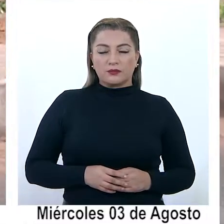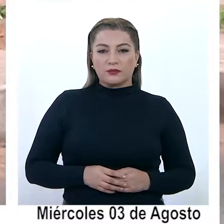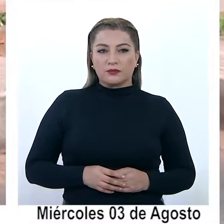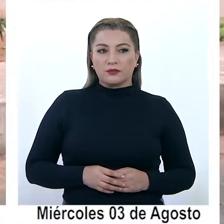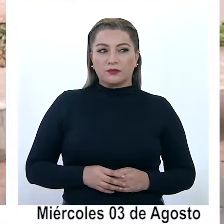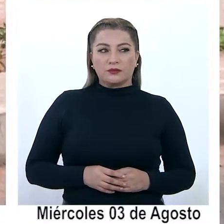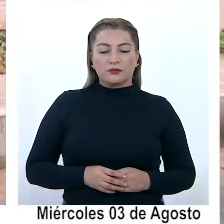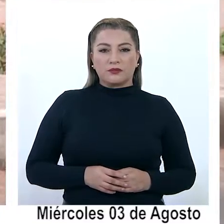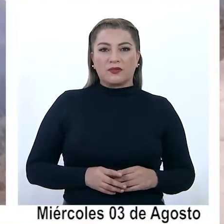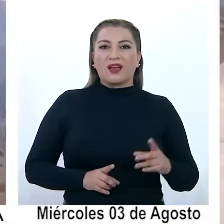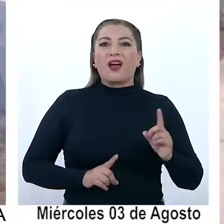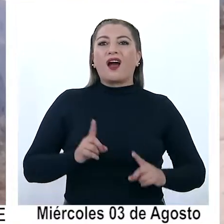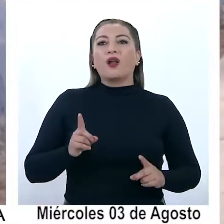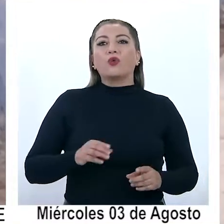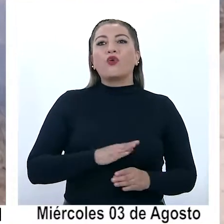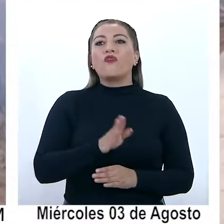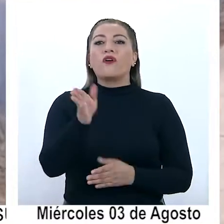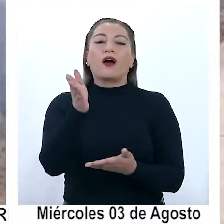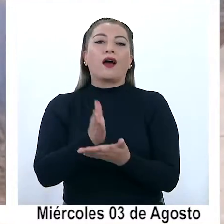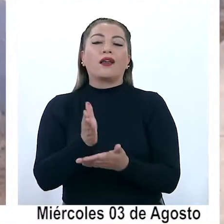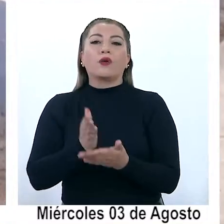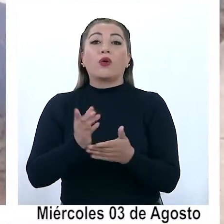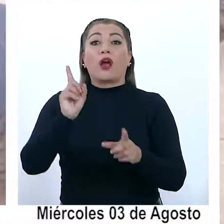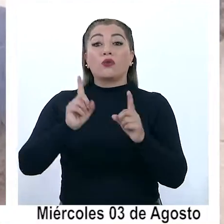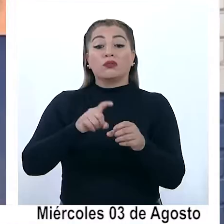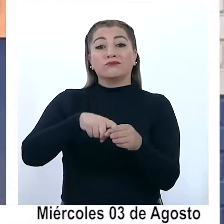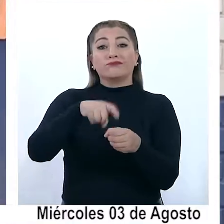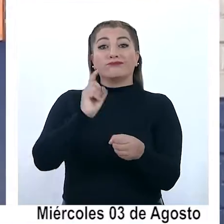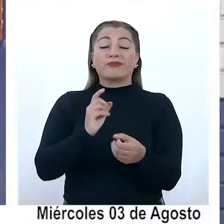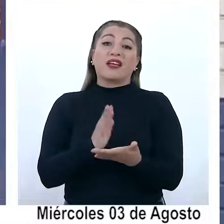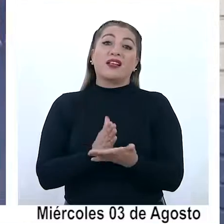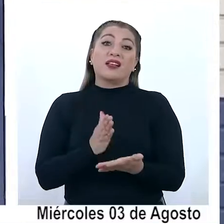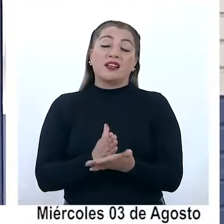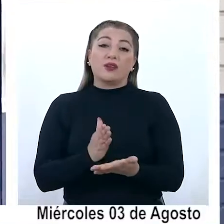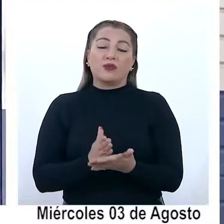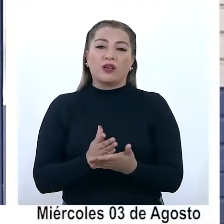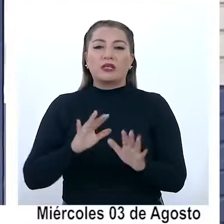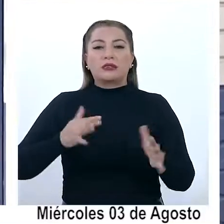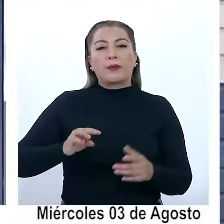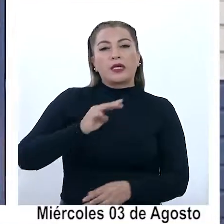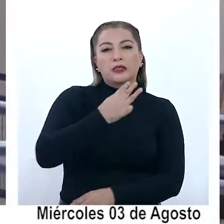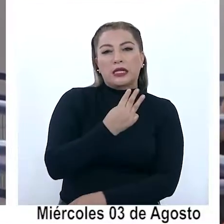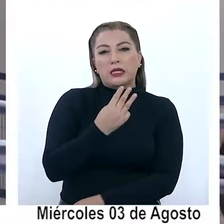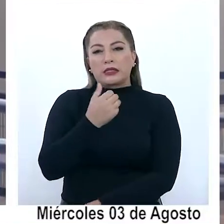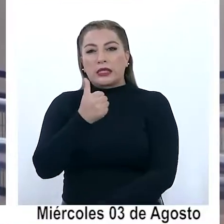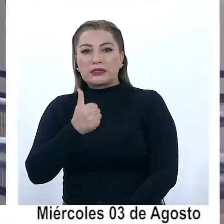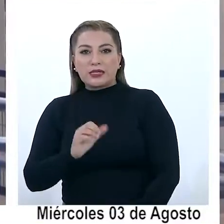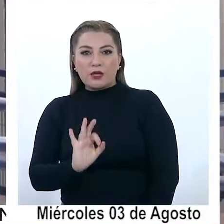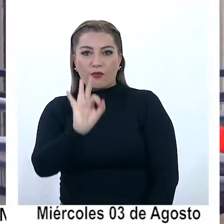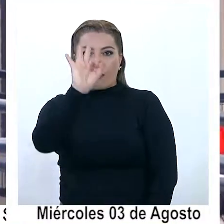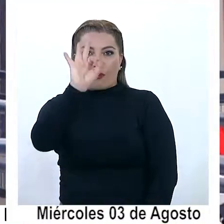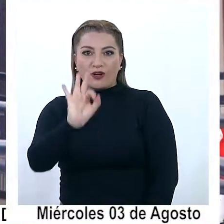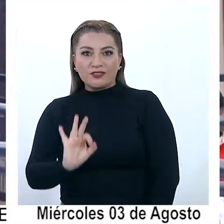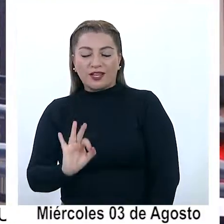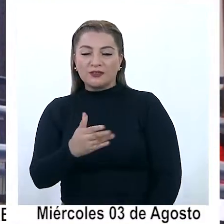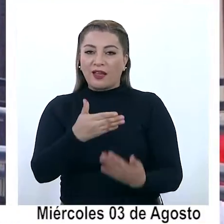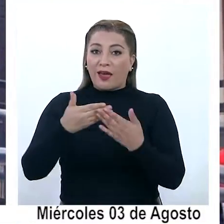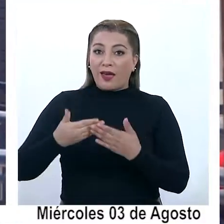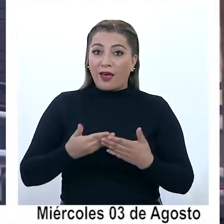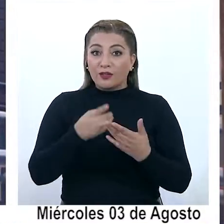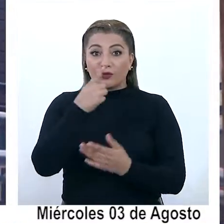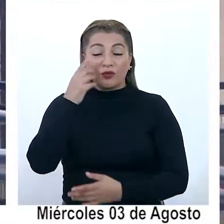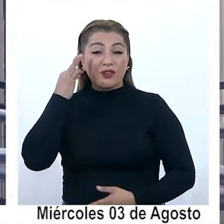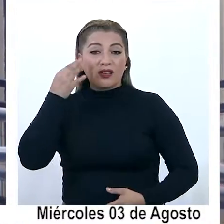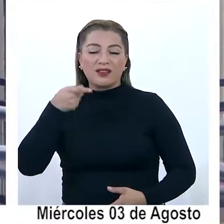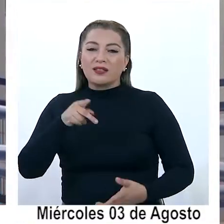La inasistencia o deserción escolar en nuestra región, que alcanza al 36% de los estudiantes,